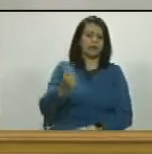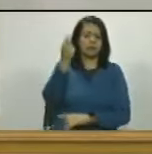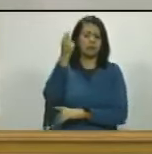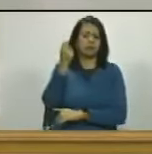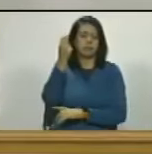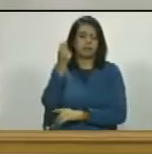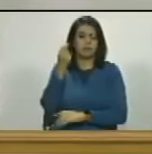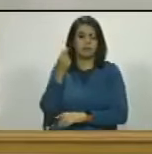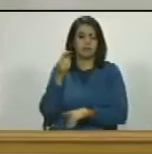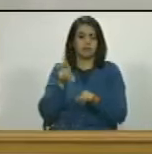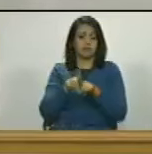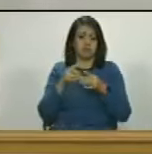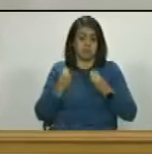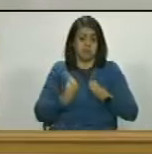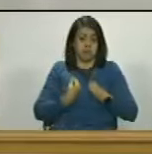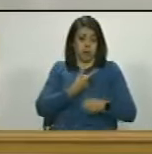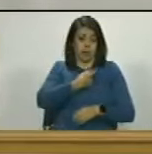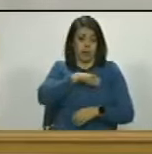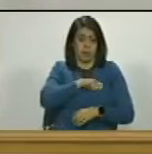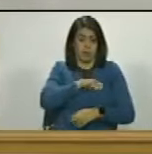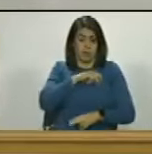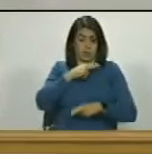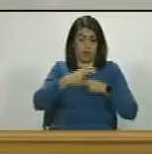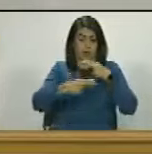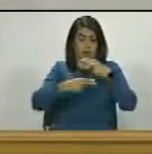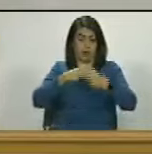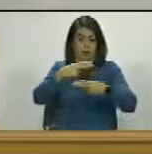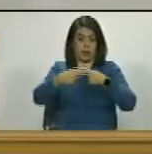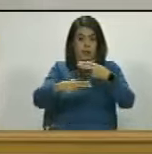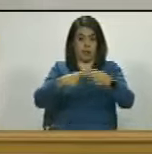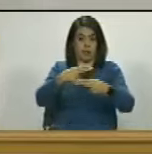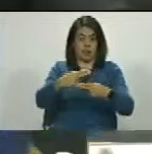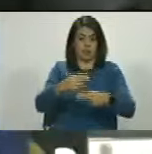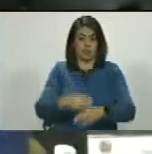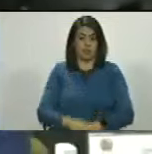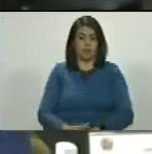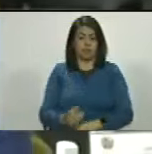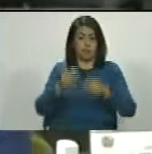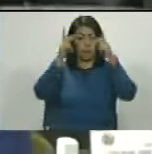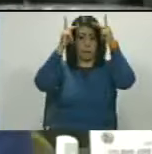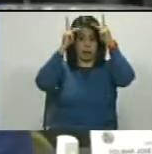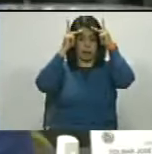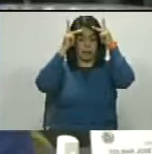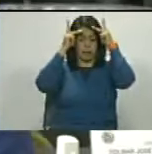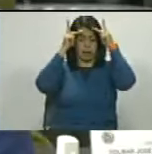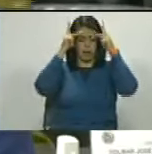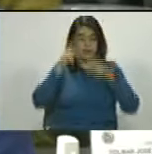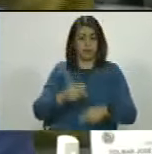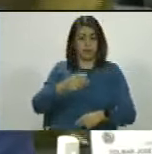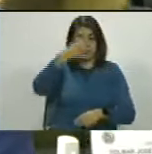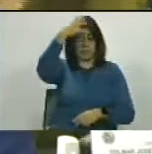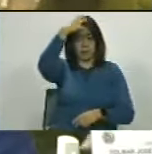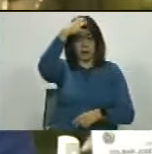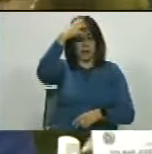o como vive en España se cree heredera de el príncipe Felipe el rey Felipe